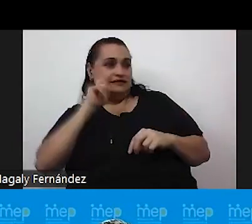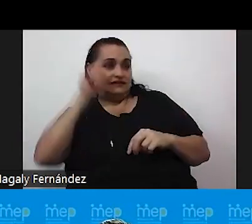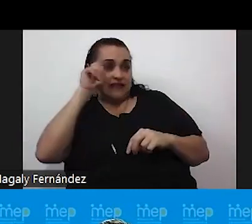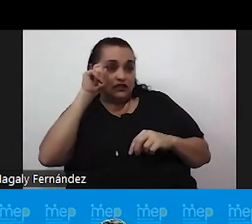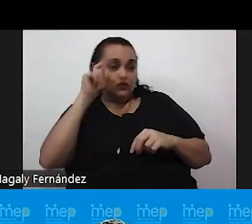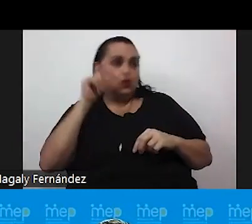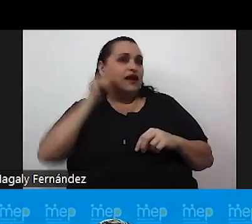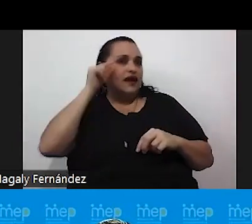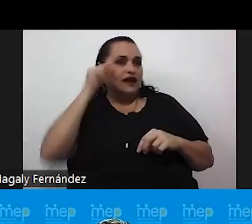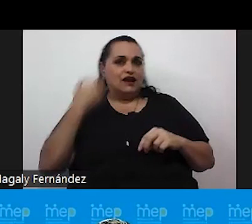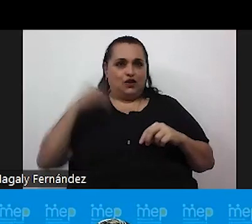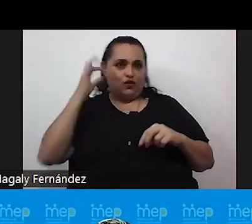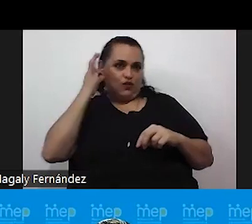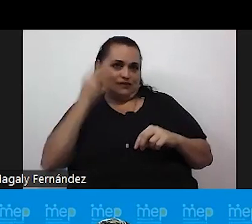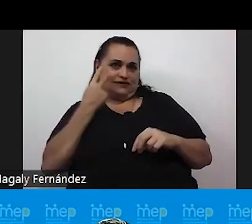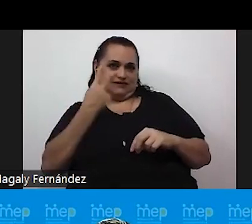Siguiente.